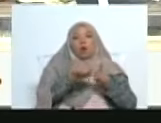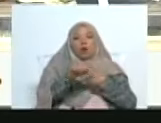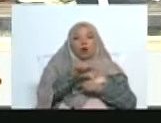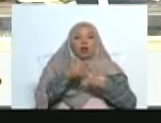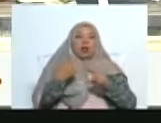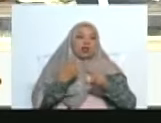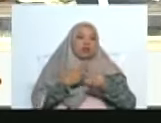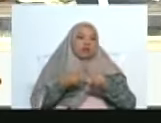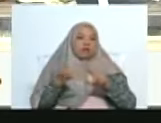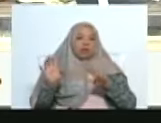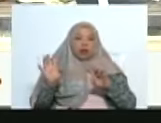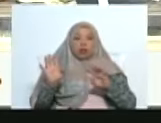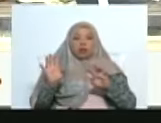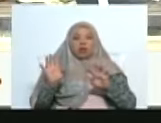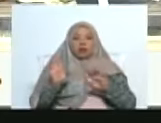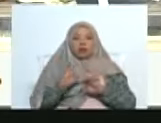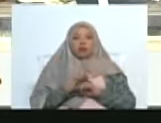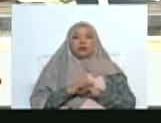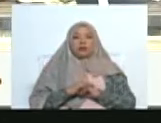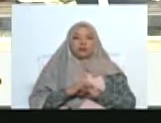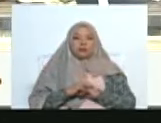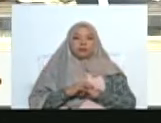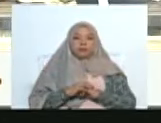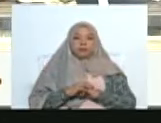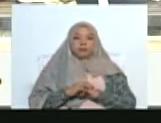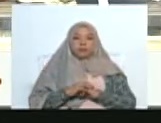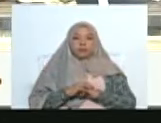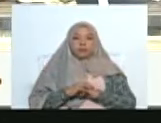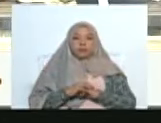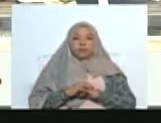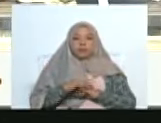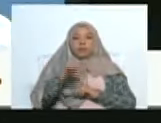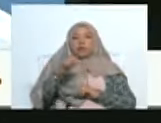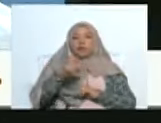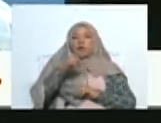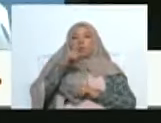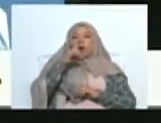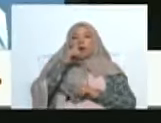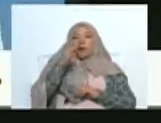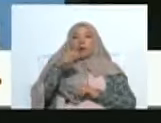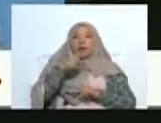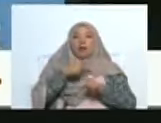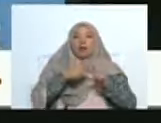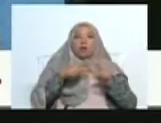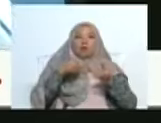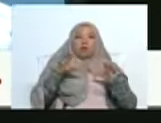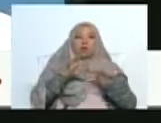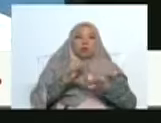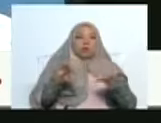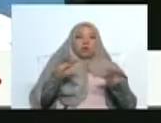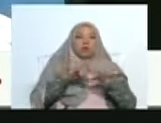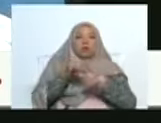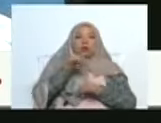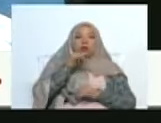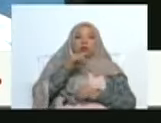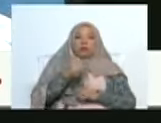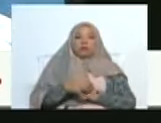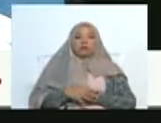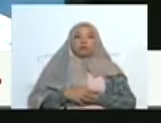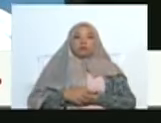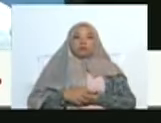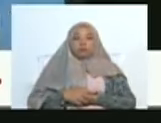conformando con el turismo como actividad preponderante, pero que ha tocado otros sectores de